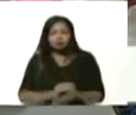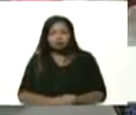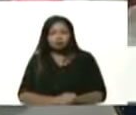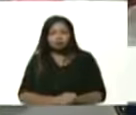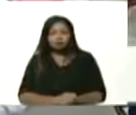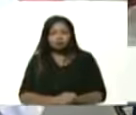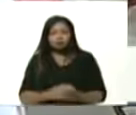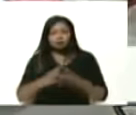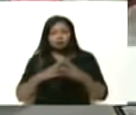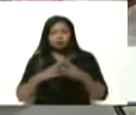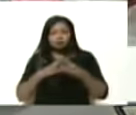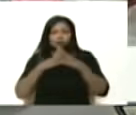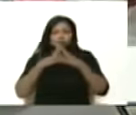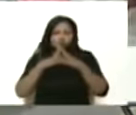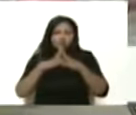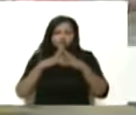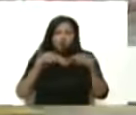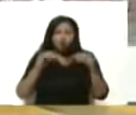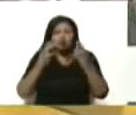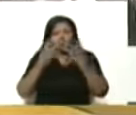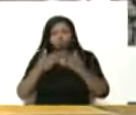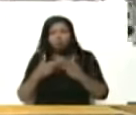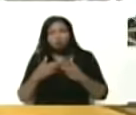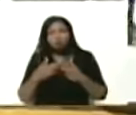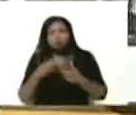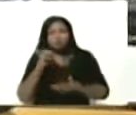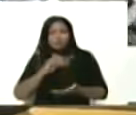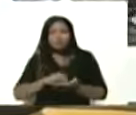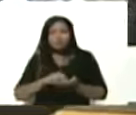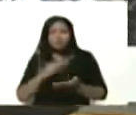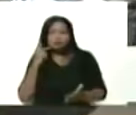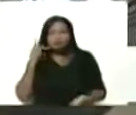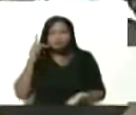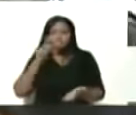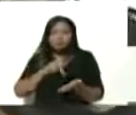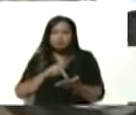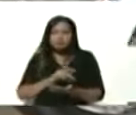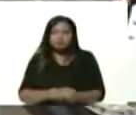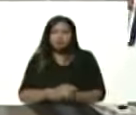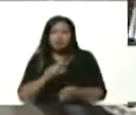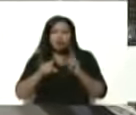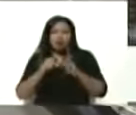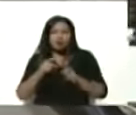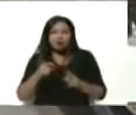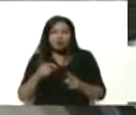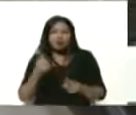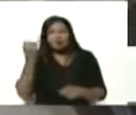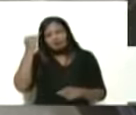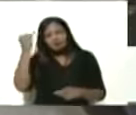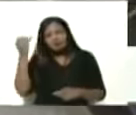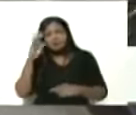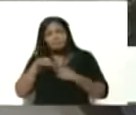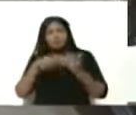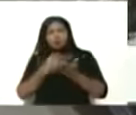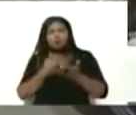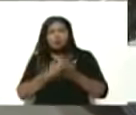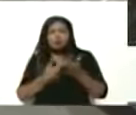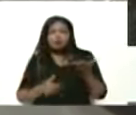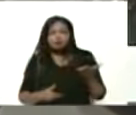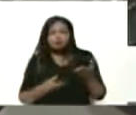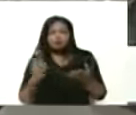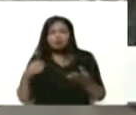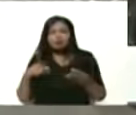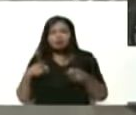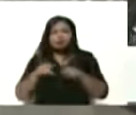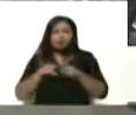se conecte aquí está Lirio que es uno de los gerentes yo quiero que él hable de algunas ideas propuestas que tiene para seguir fortaleciendo la